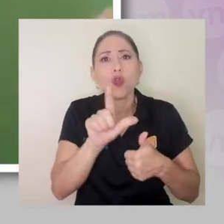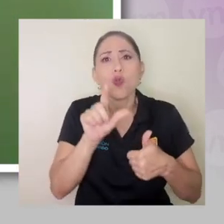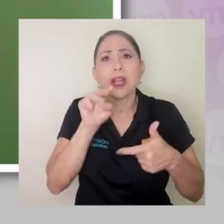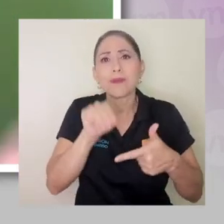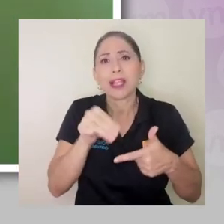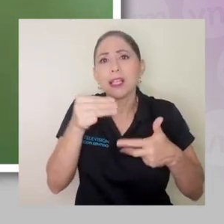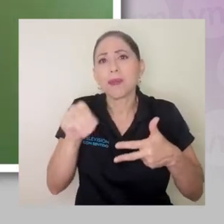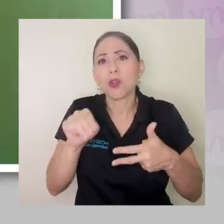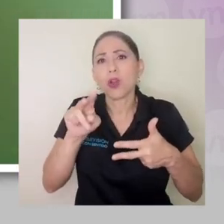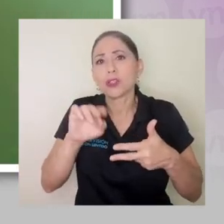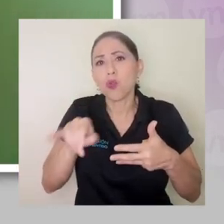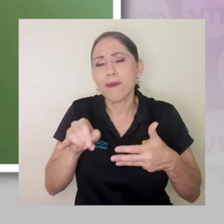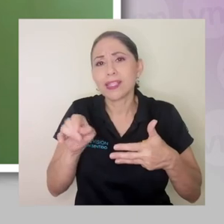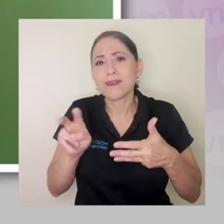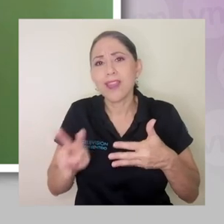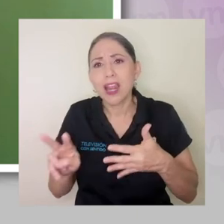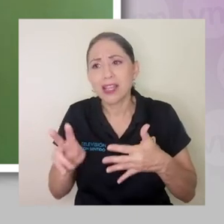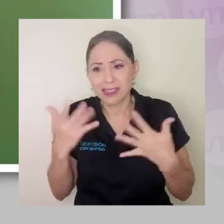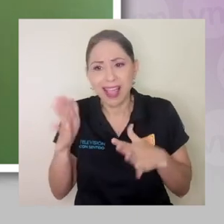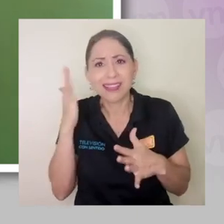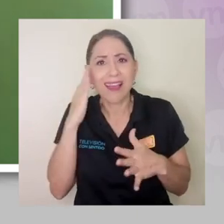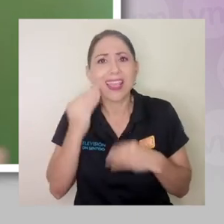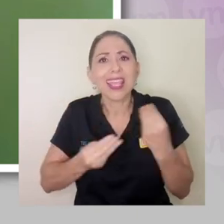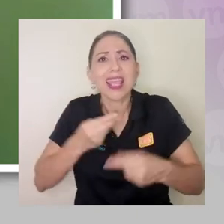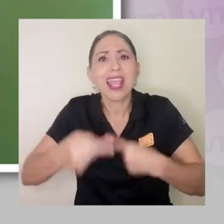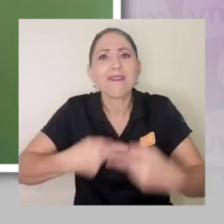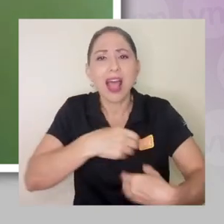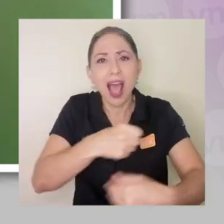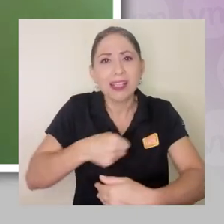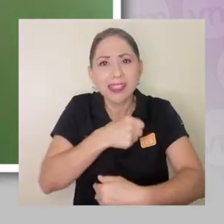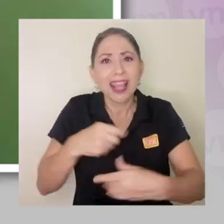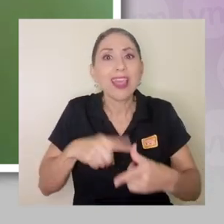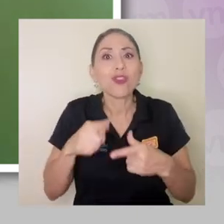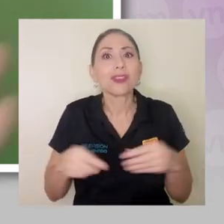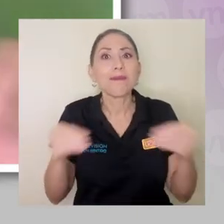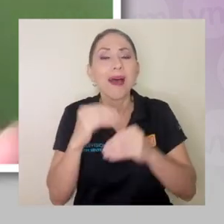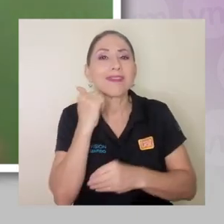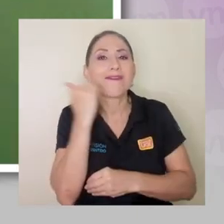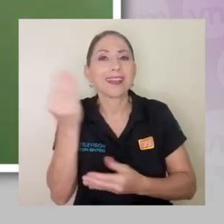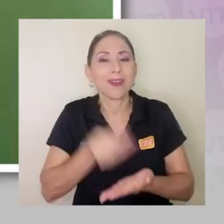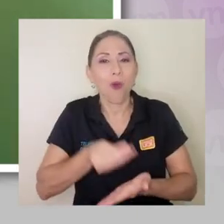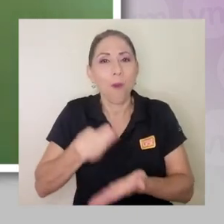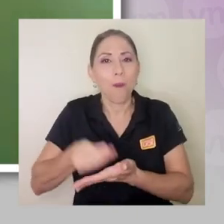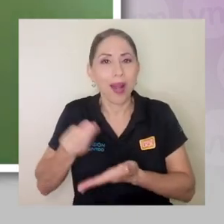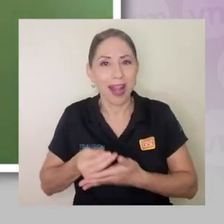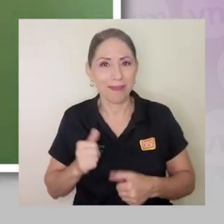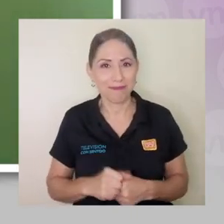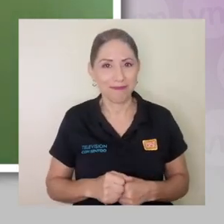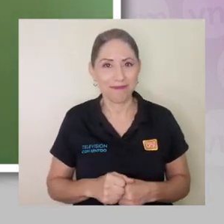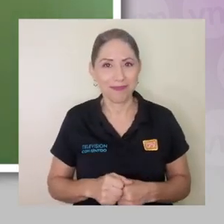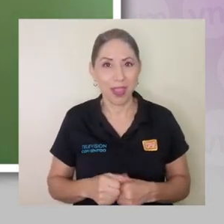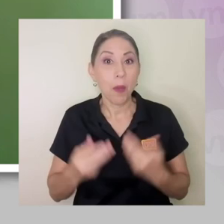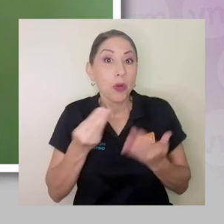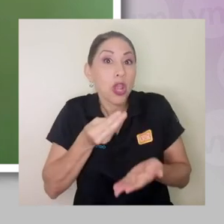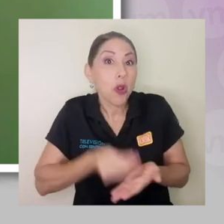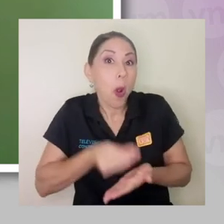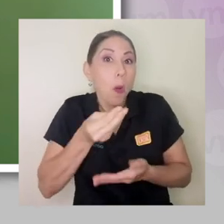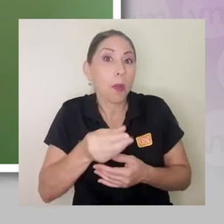miércoles, jueves, viernes, y le queda fácil comprar. Y no, digamos, compraría un poco lo que está en el menú y